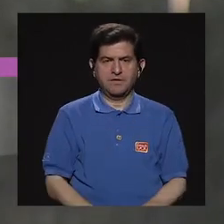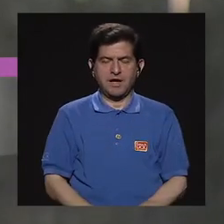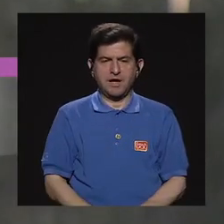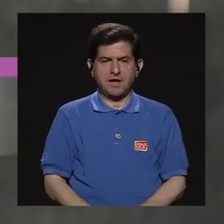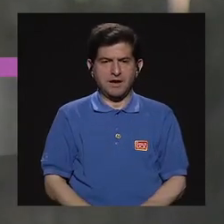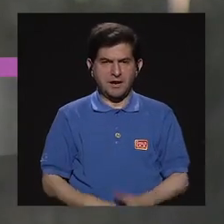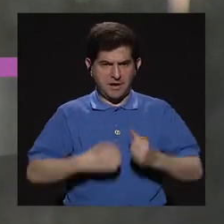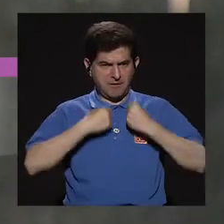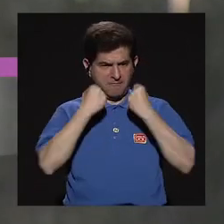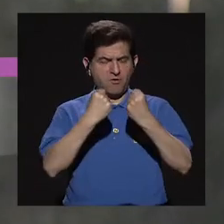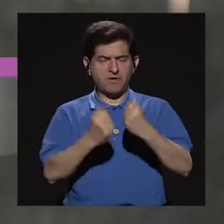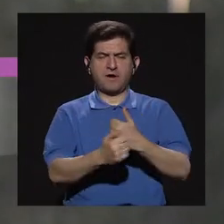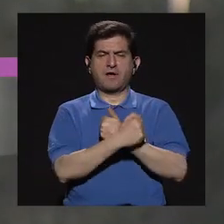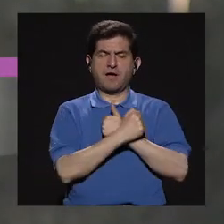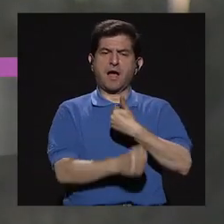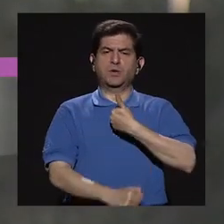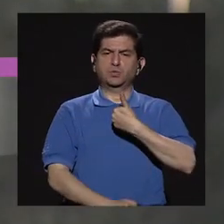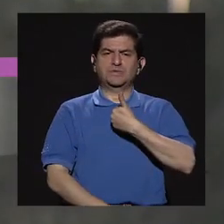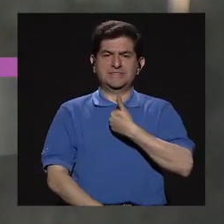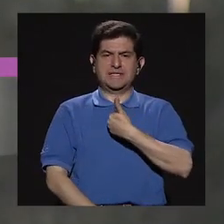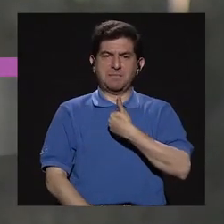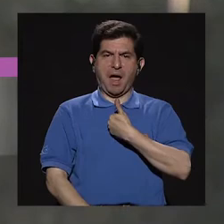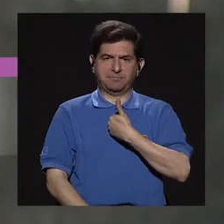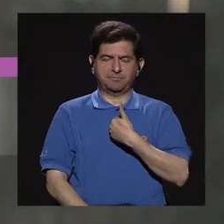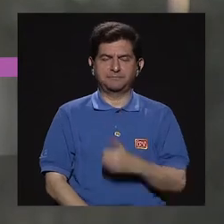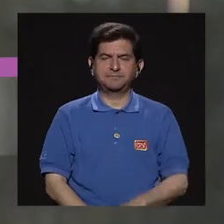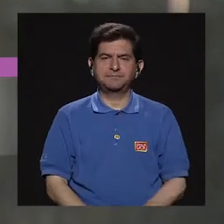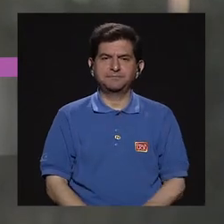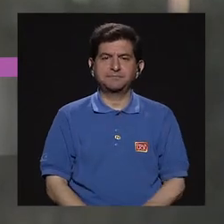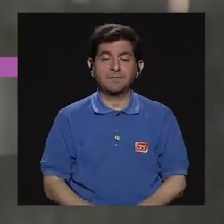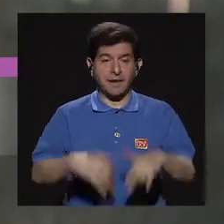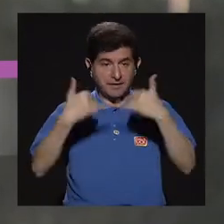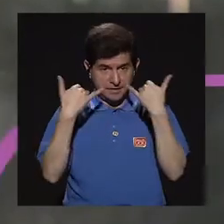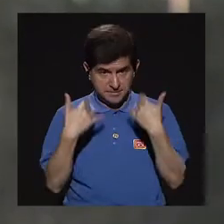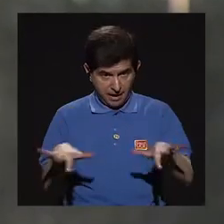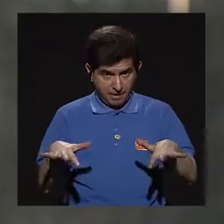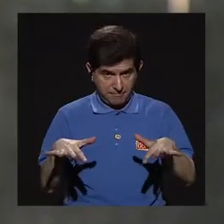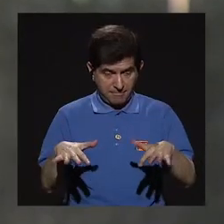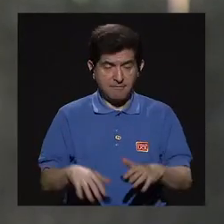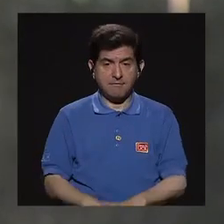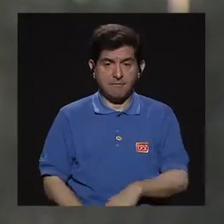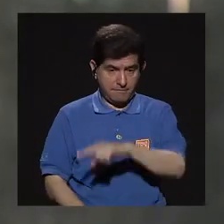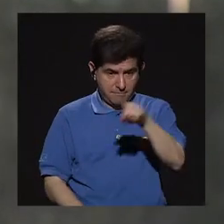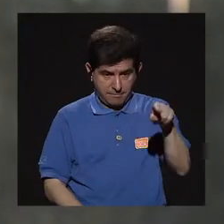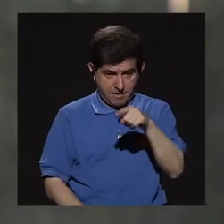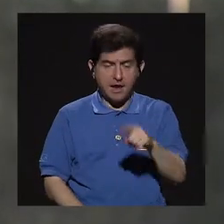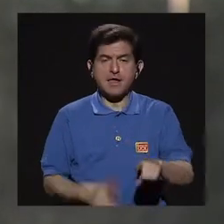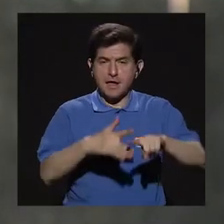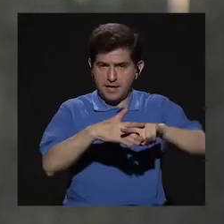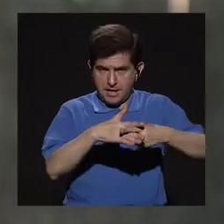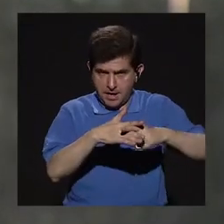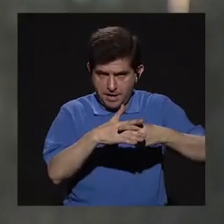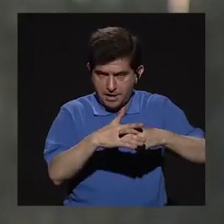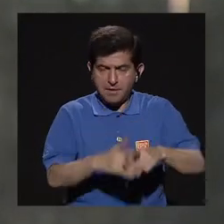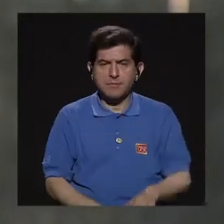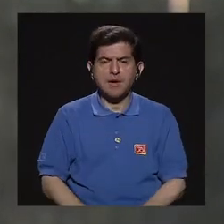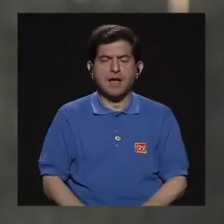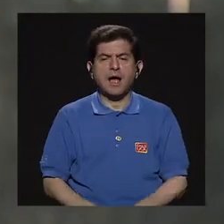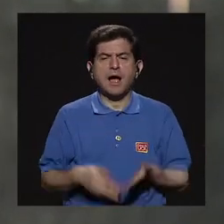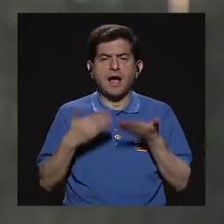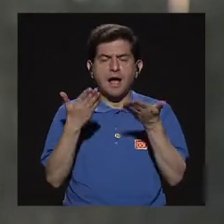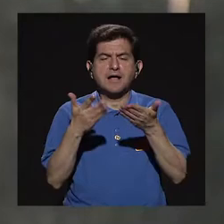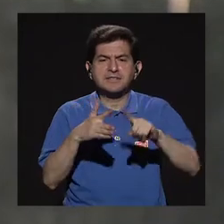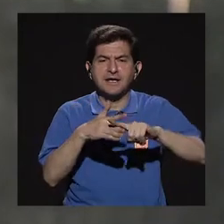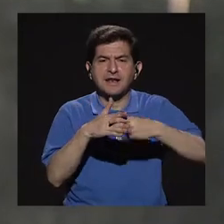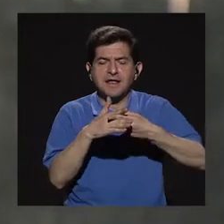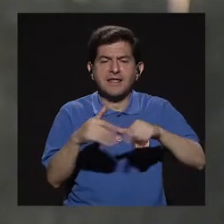y se les empieza a fortalecer su autoestima, ¿verdad? Una vez que ellas están con estas herramientas, se les empiezan a